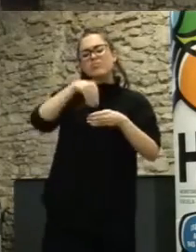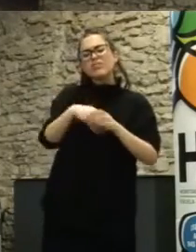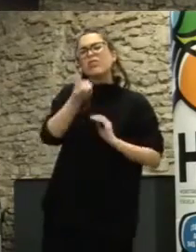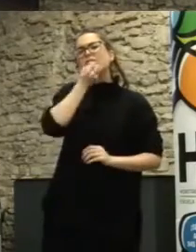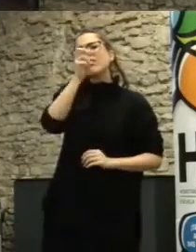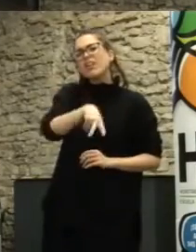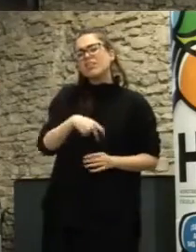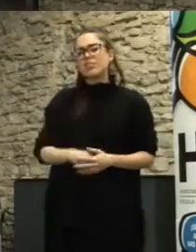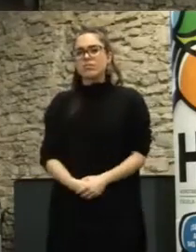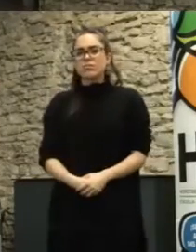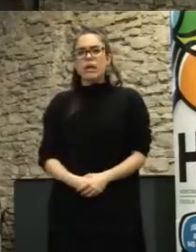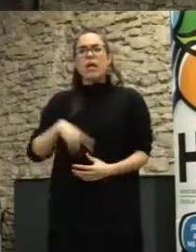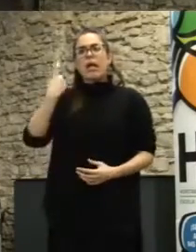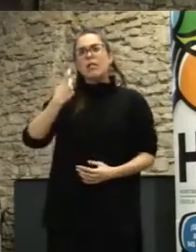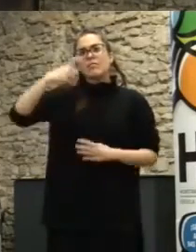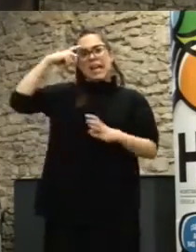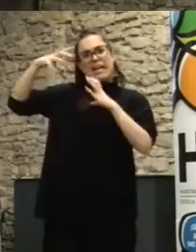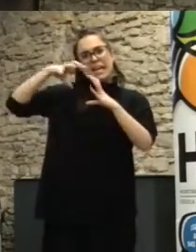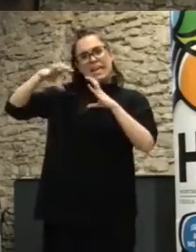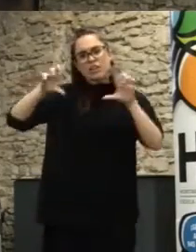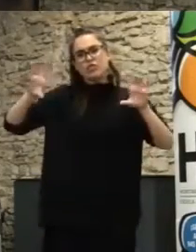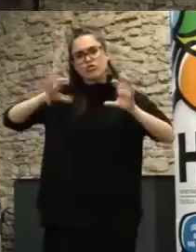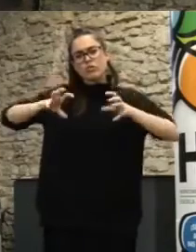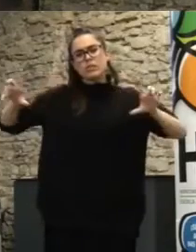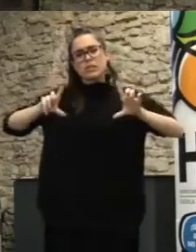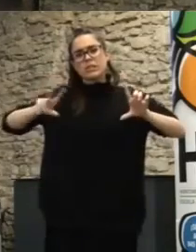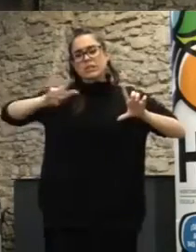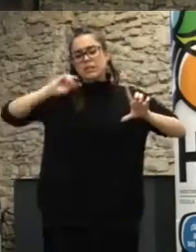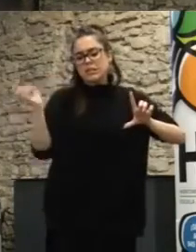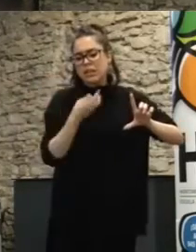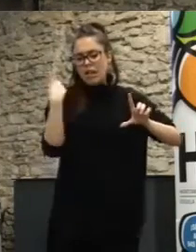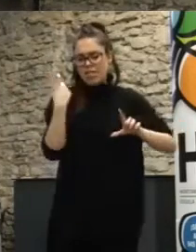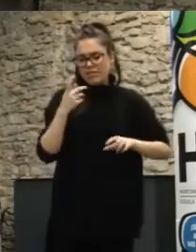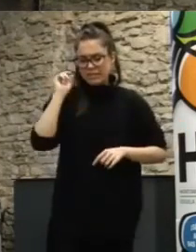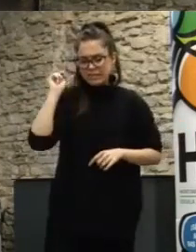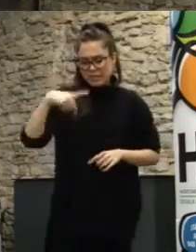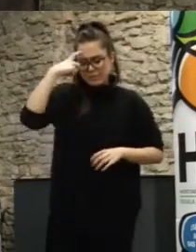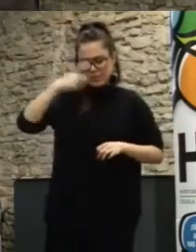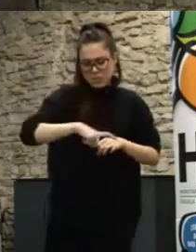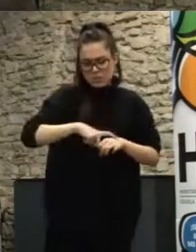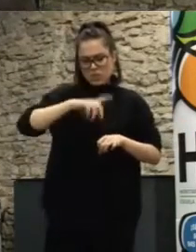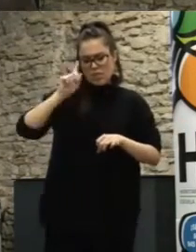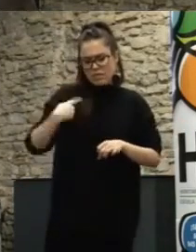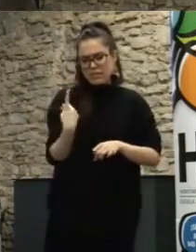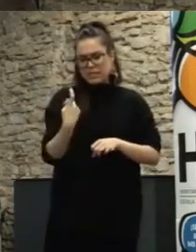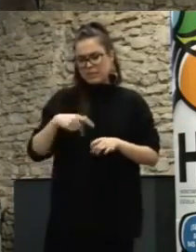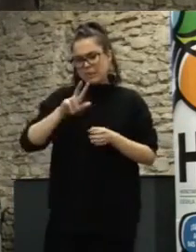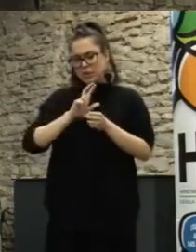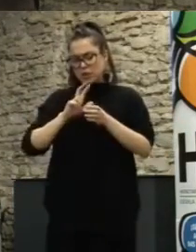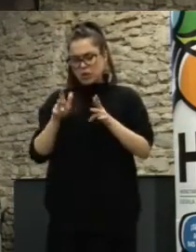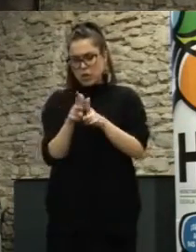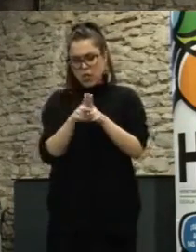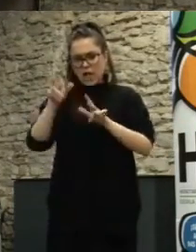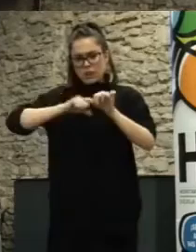un ingeniero de telecomunicaciones un psicólogo vamos a necesitar ciudadanos con estas características vamos a necesitar colectivos